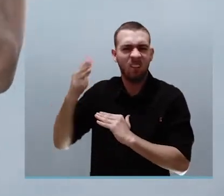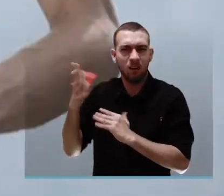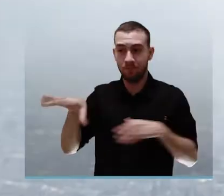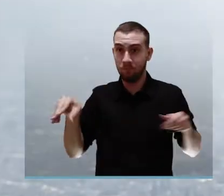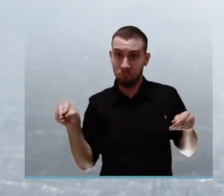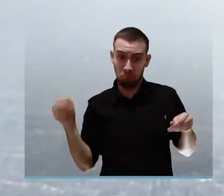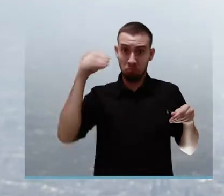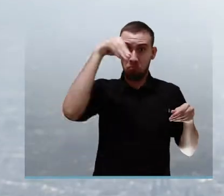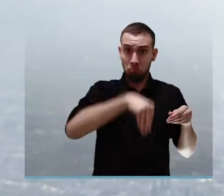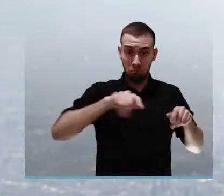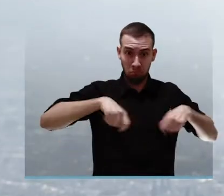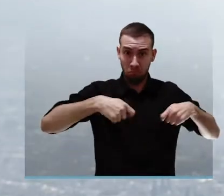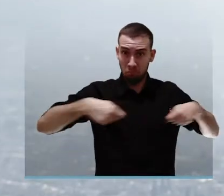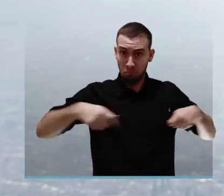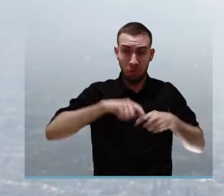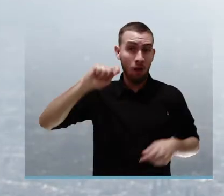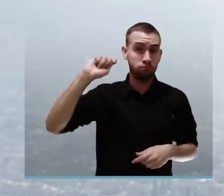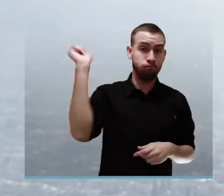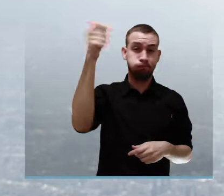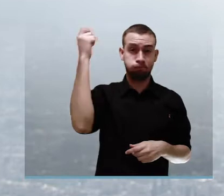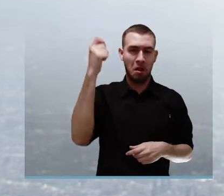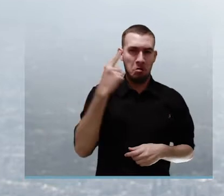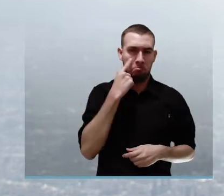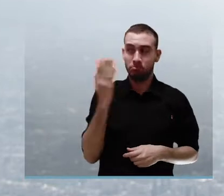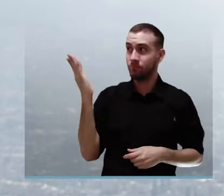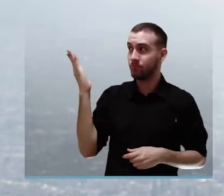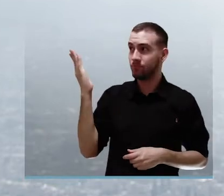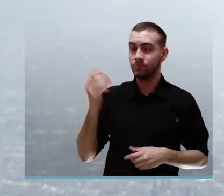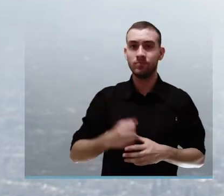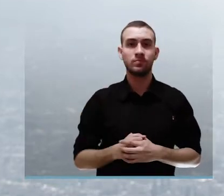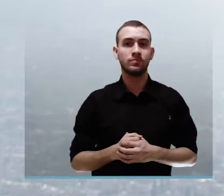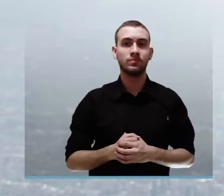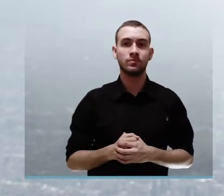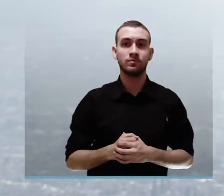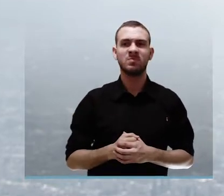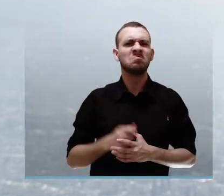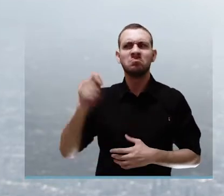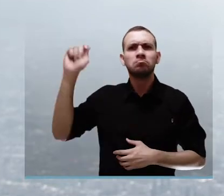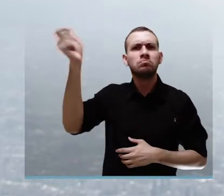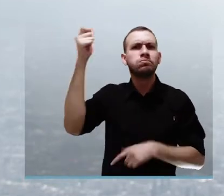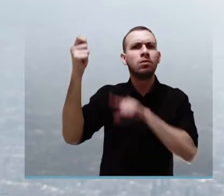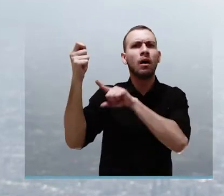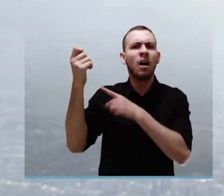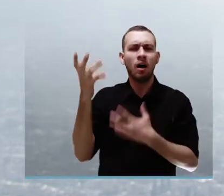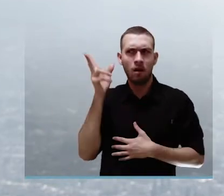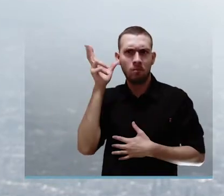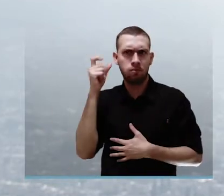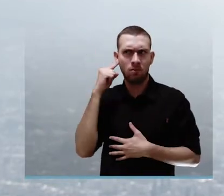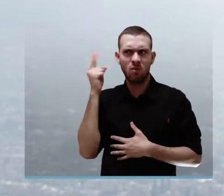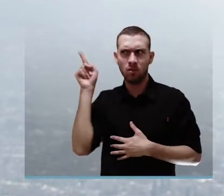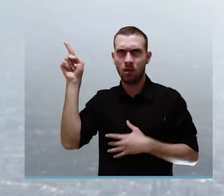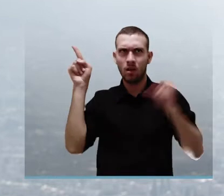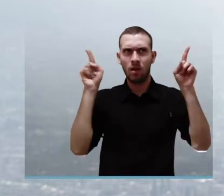bolsa sea de tela para evitar que se rompa. Con la música reproduciéndose a todo volumen, giras la bolsa sobre tu cabeza. El dispositivo